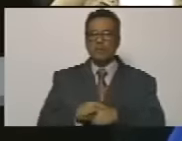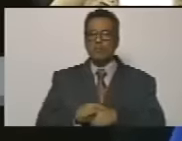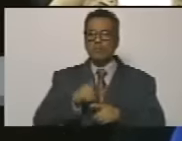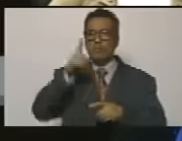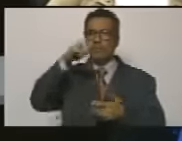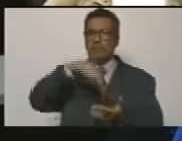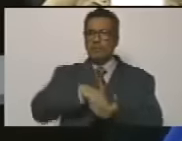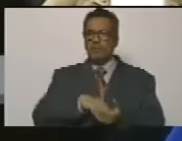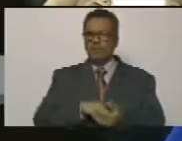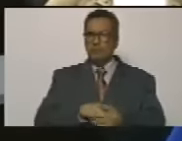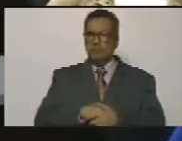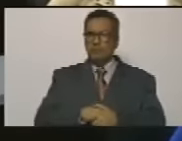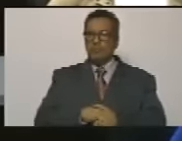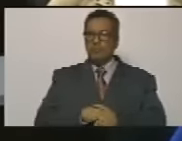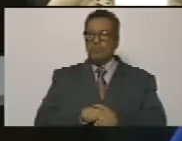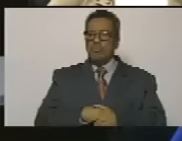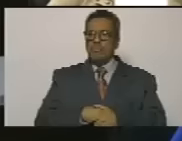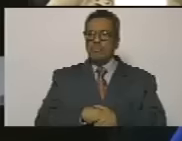1958